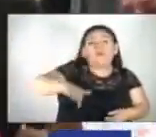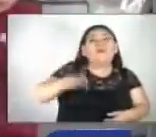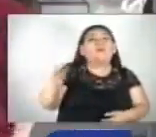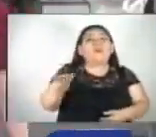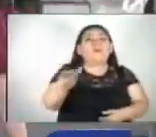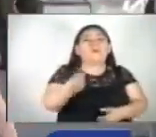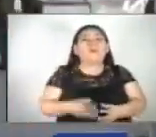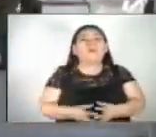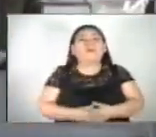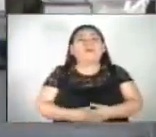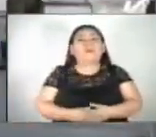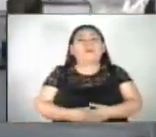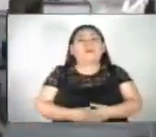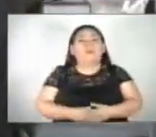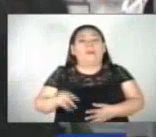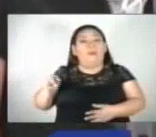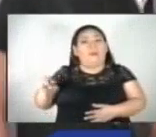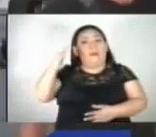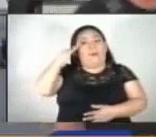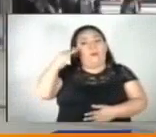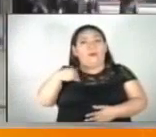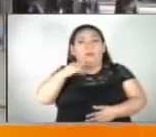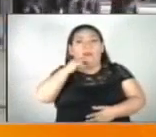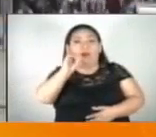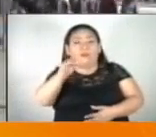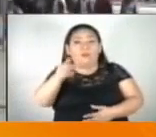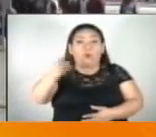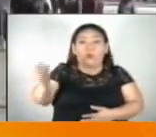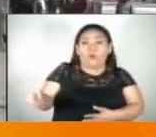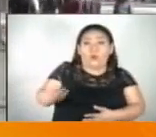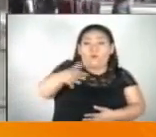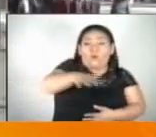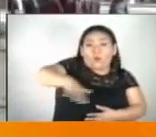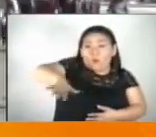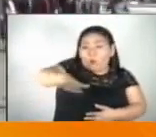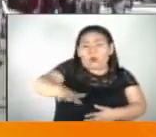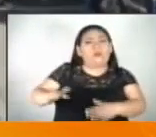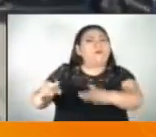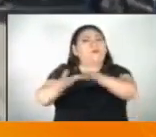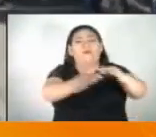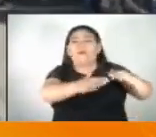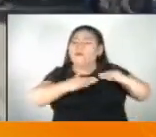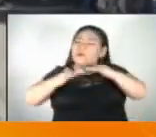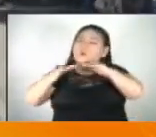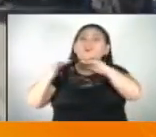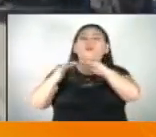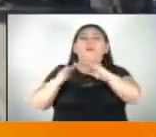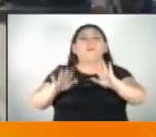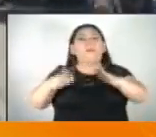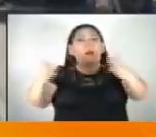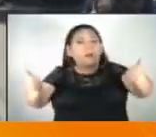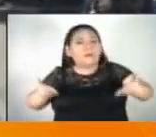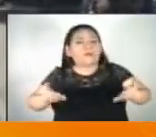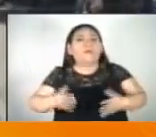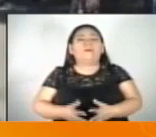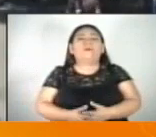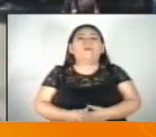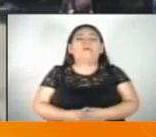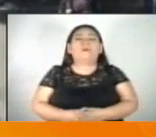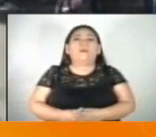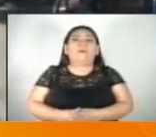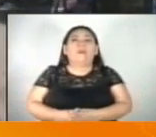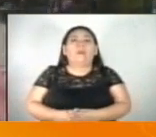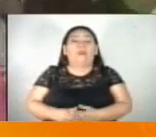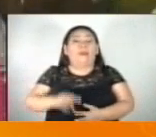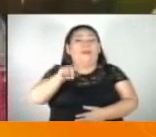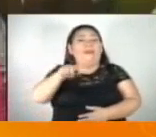territorio, ya que menciona que los nuevos distritos deben tener las mismas posibilidades y condiciones de recibir recursos. Hay una